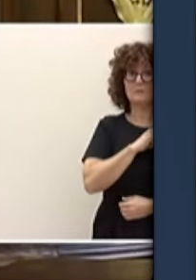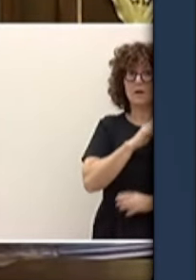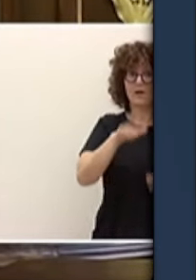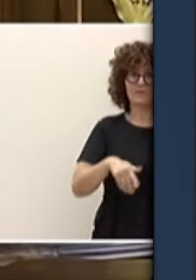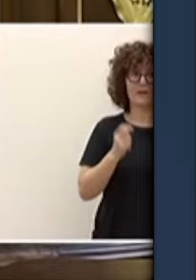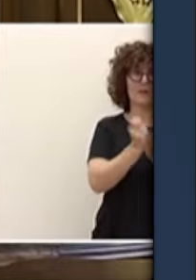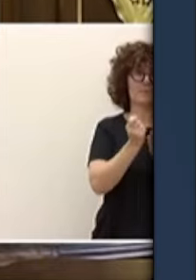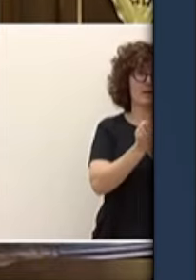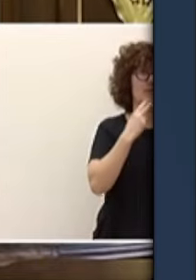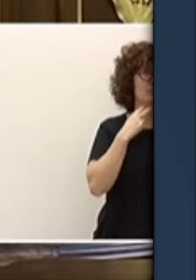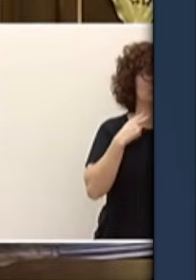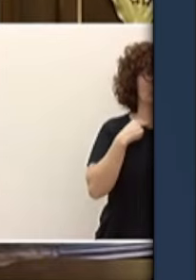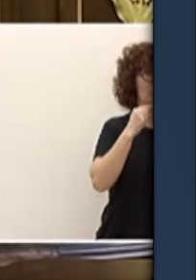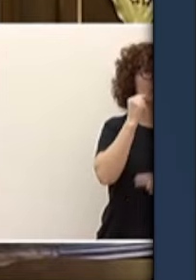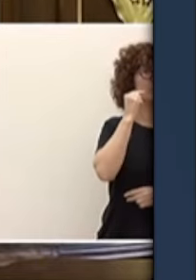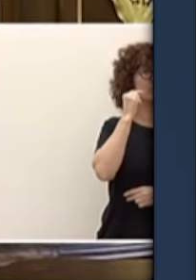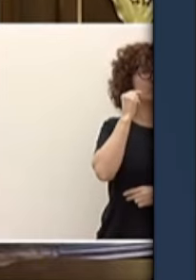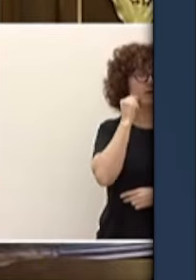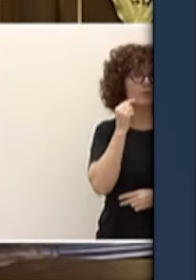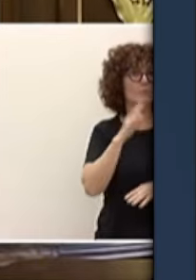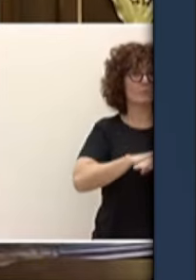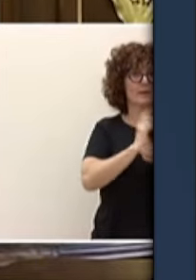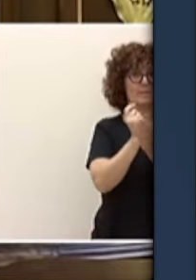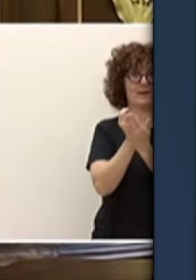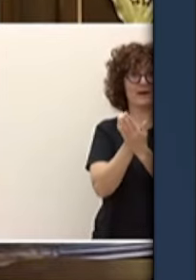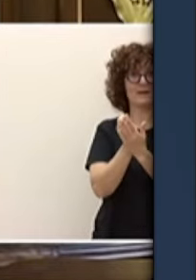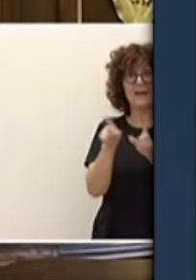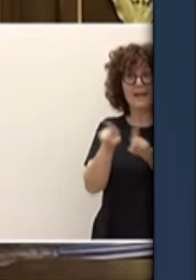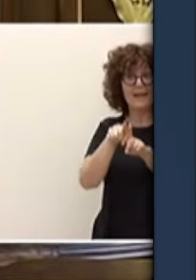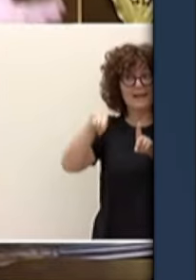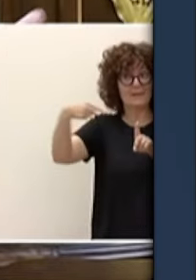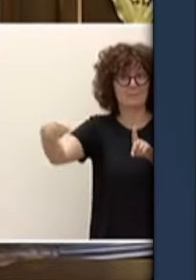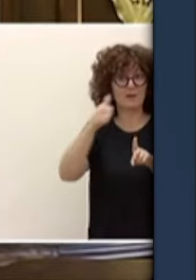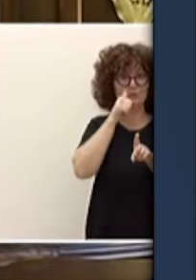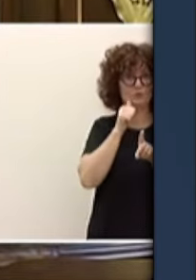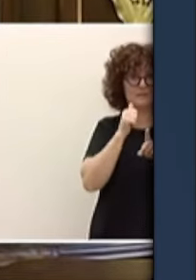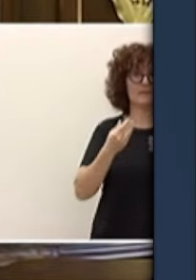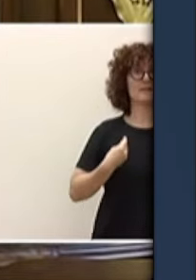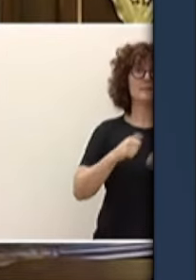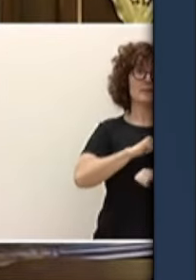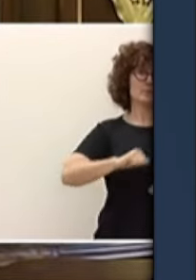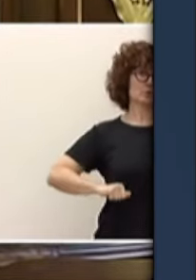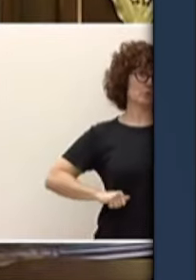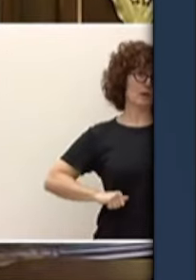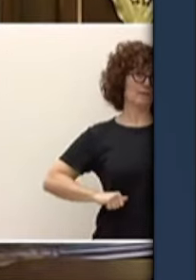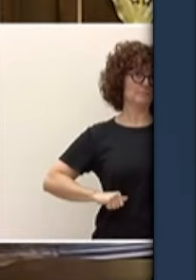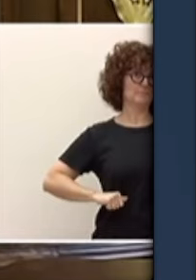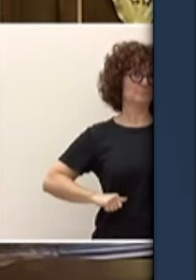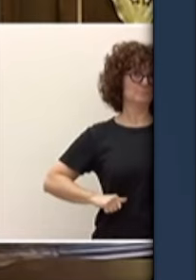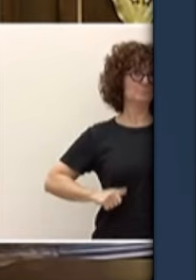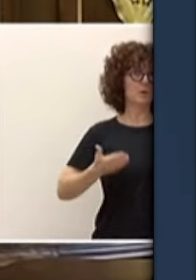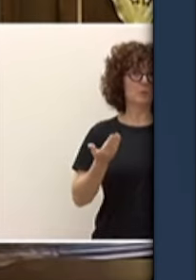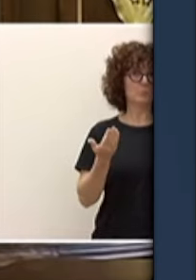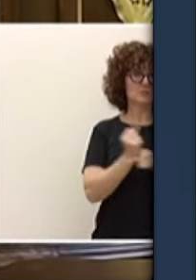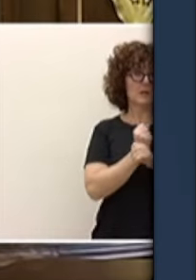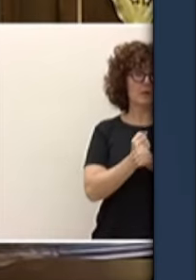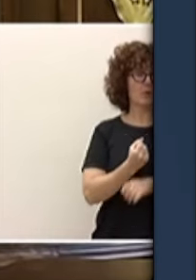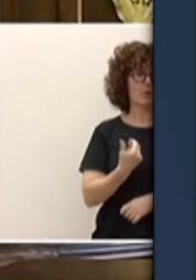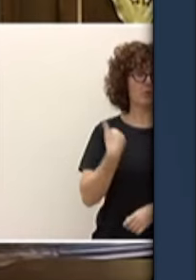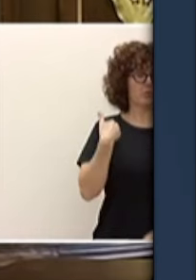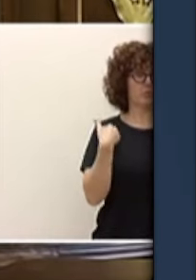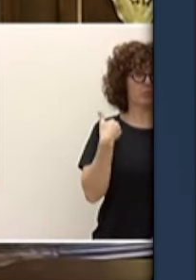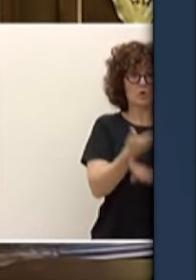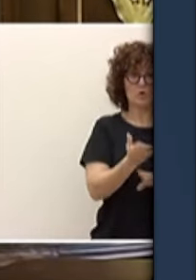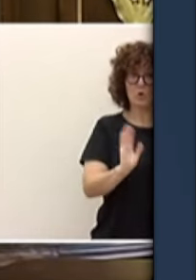hermanísimo del señor Sánchez que vive en Portugal y que no acude a su trabajo y eso también lo hemos llevado a los tribunales y lo grave es que con esos millones